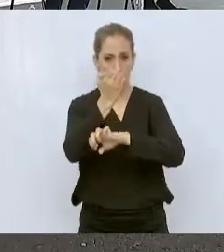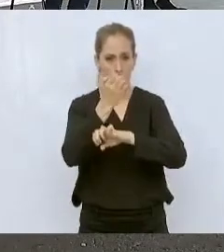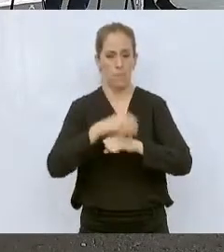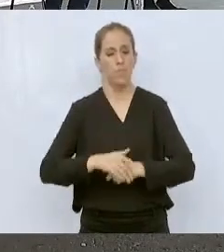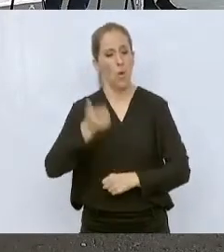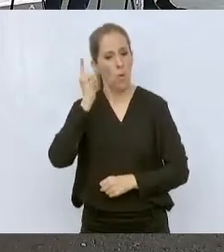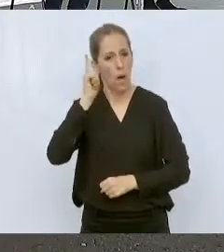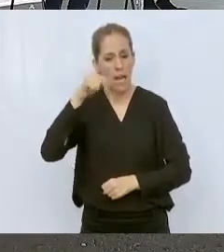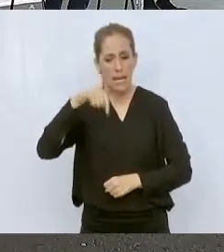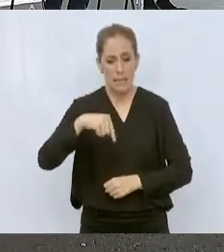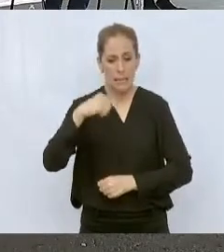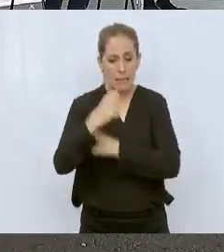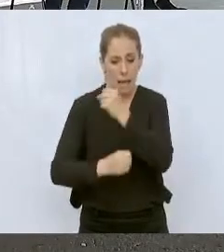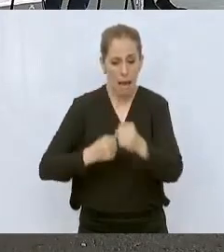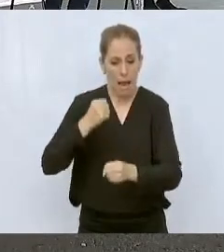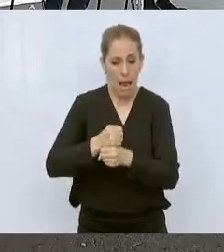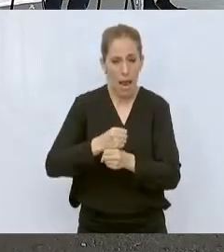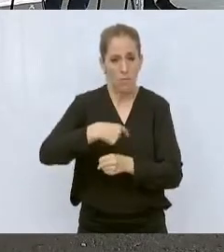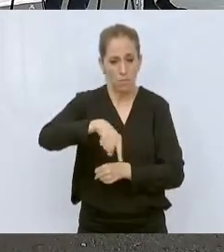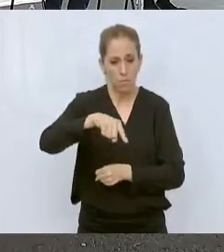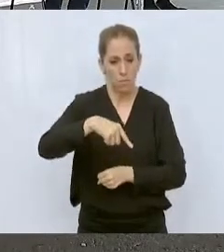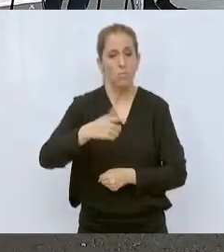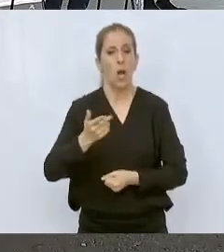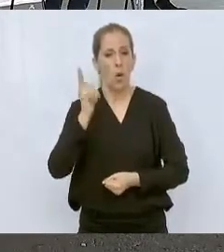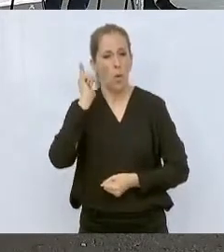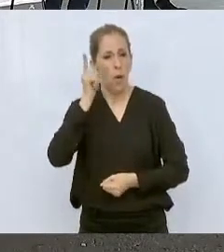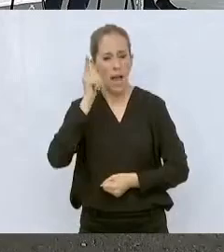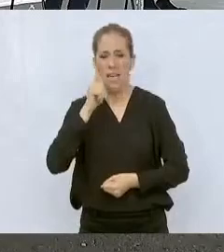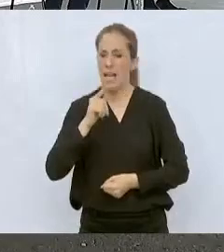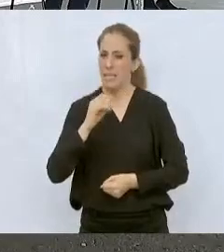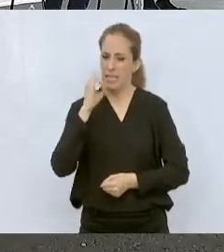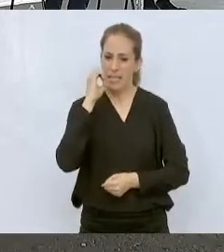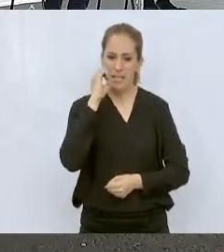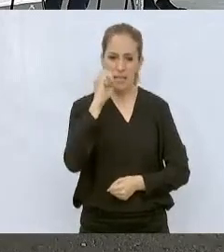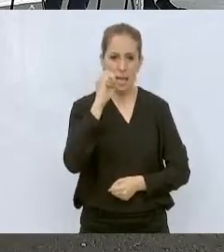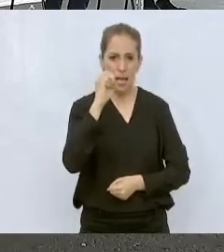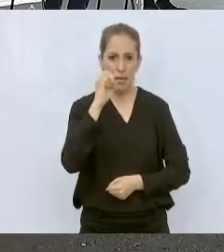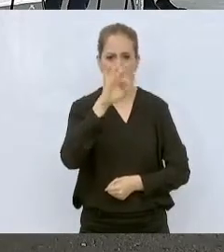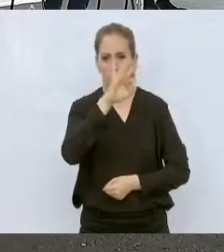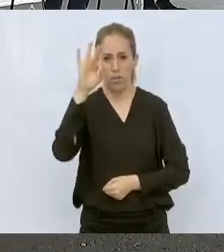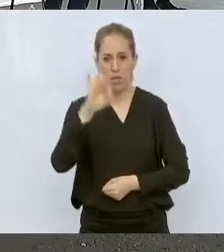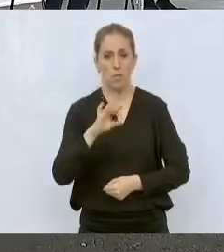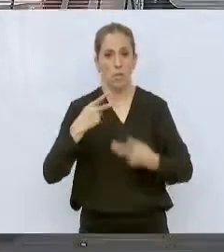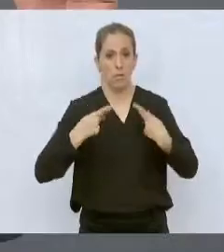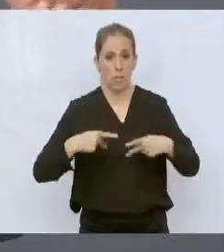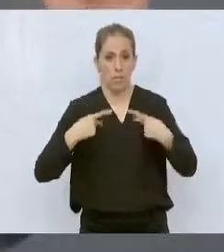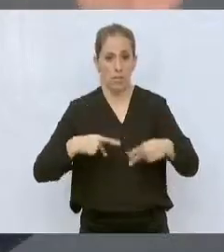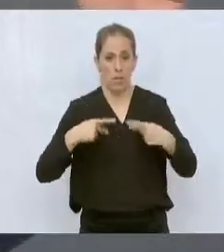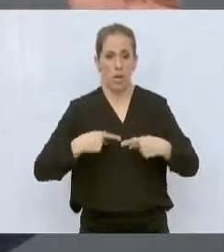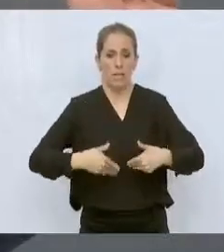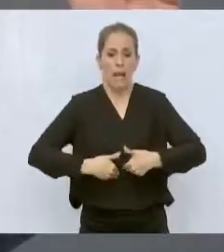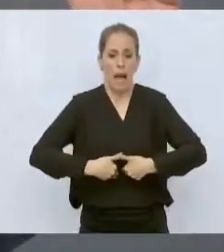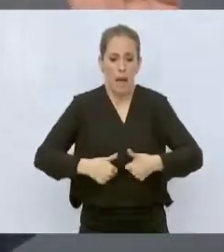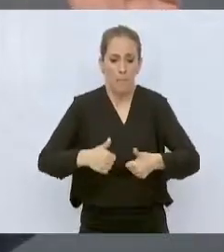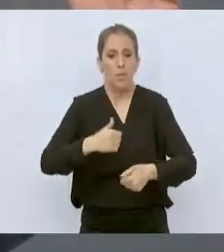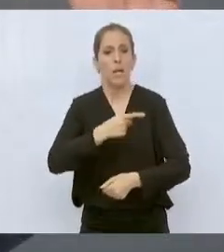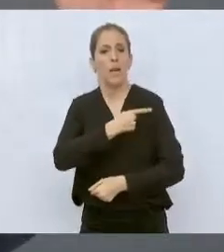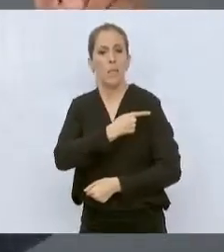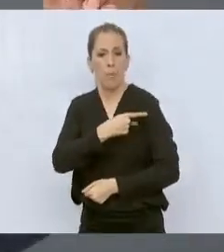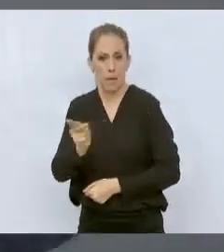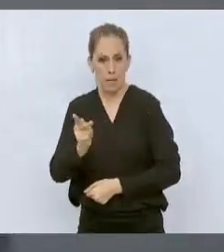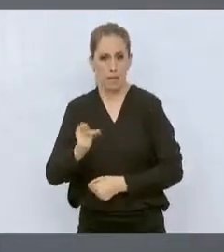este índice en tasa cero con un nivel cero de pobreza extrema y eso nos va a permitir ir al siguiente paso, terminar con la pobreza.